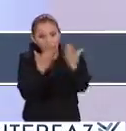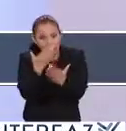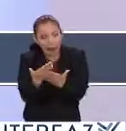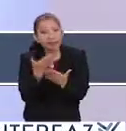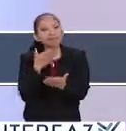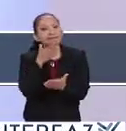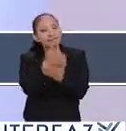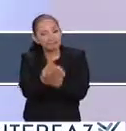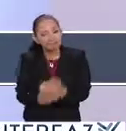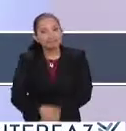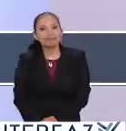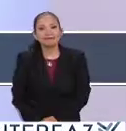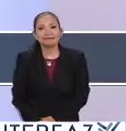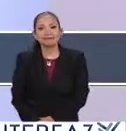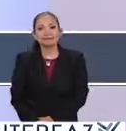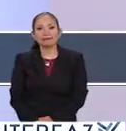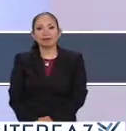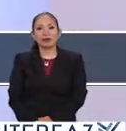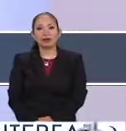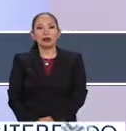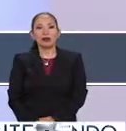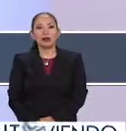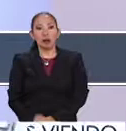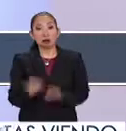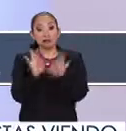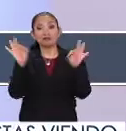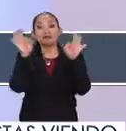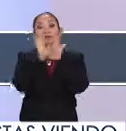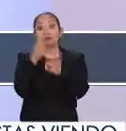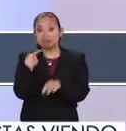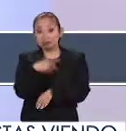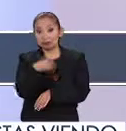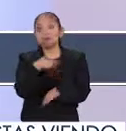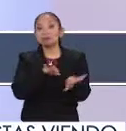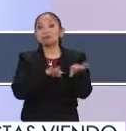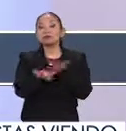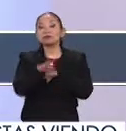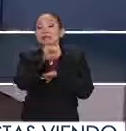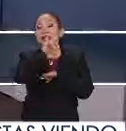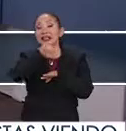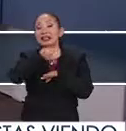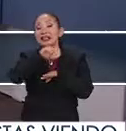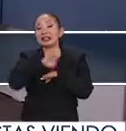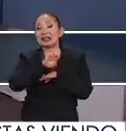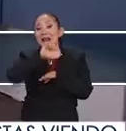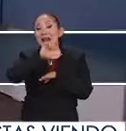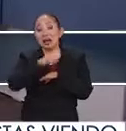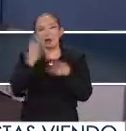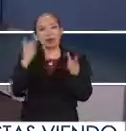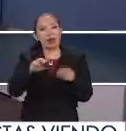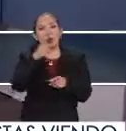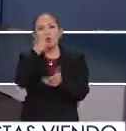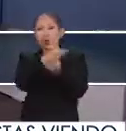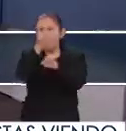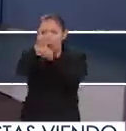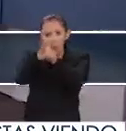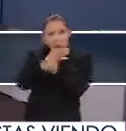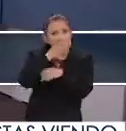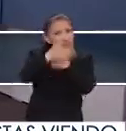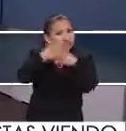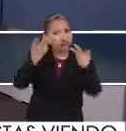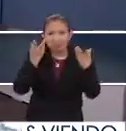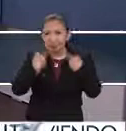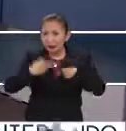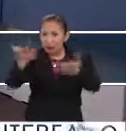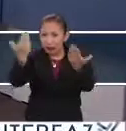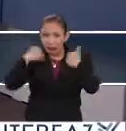dar sus clases. Claro. Pues importantísimo la labor que lleva a cabo el INEA, no queda más que invitar a todas las personas que estén